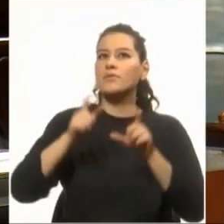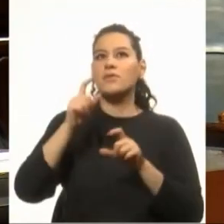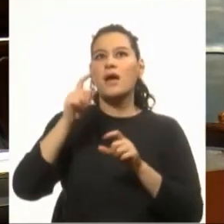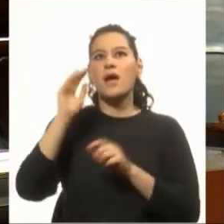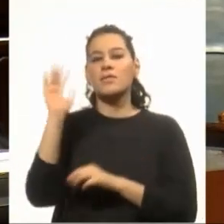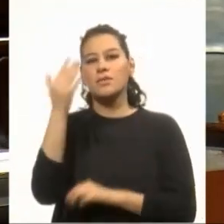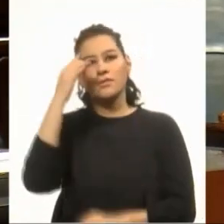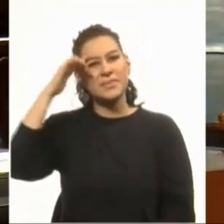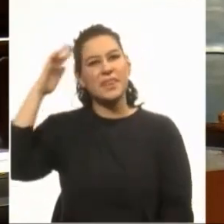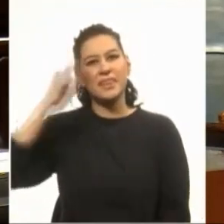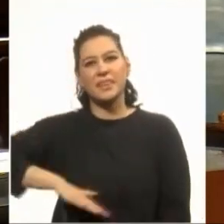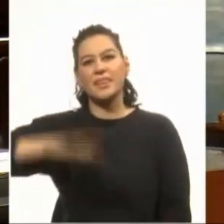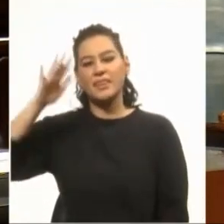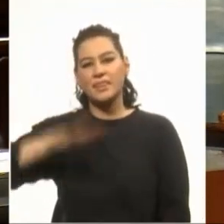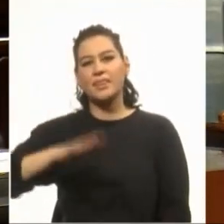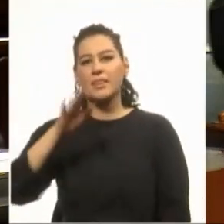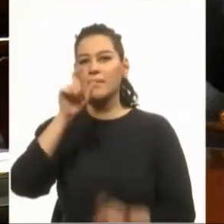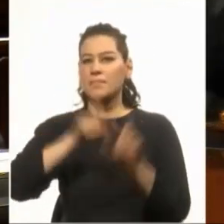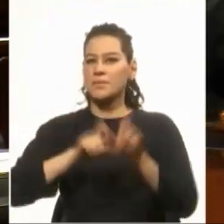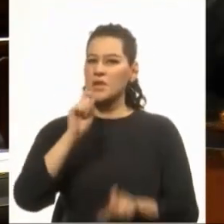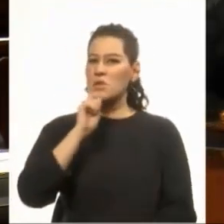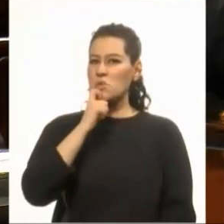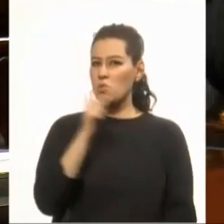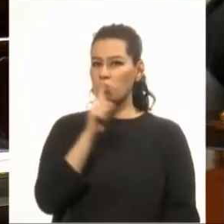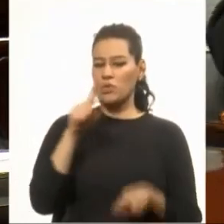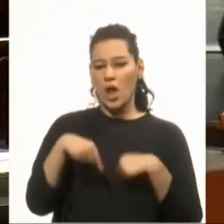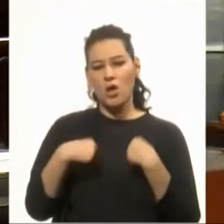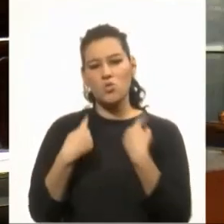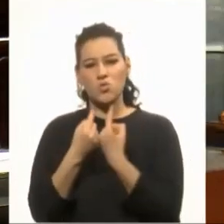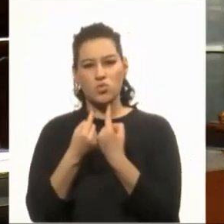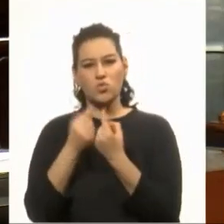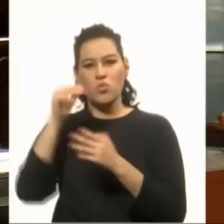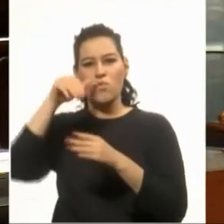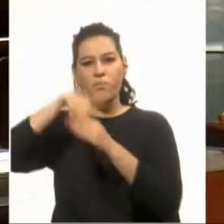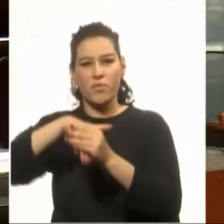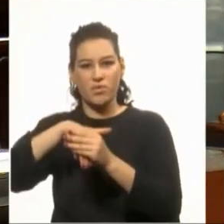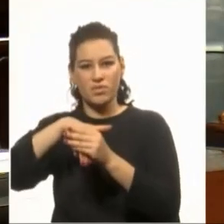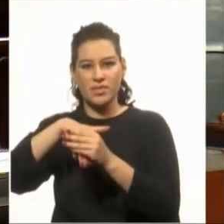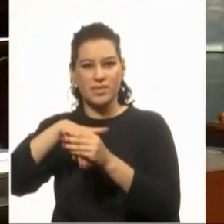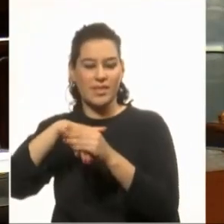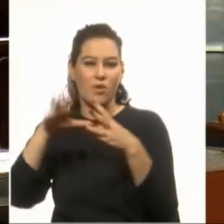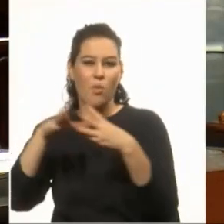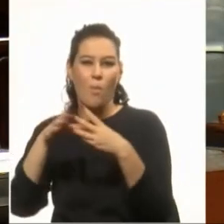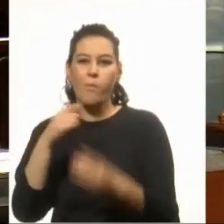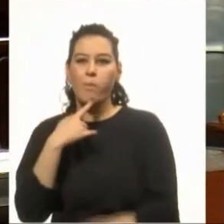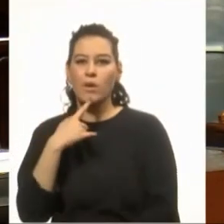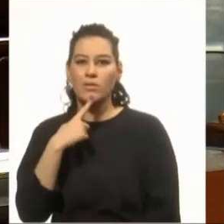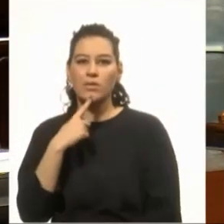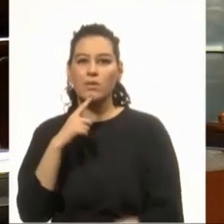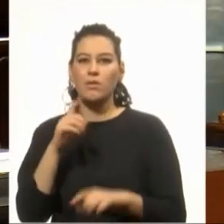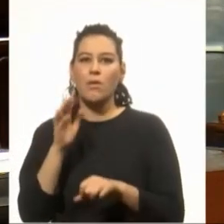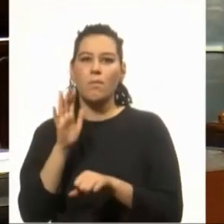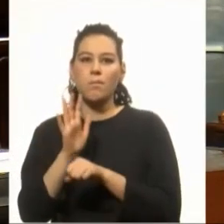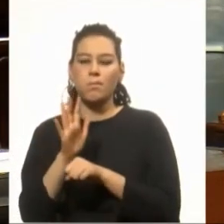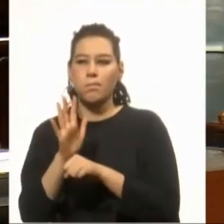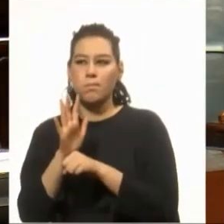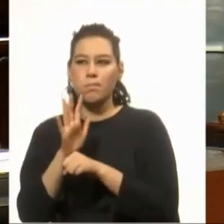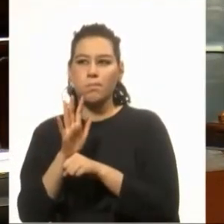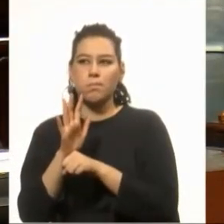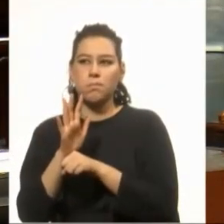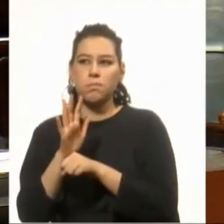simplemente porque hay gente que no le gusta la orientación de nuestro voto. Que somos como hay bostas,